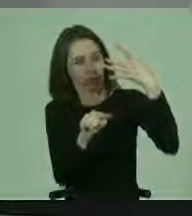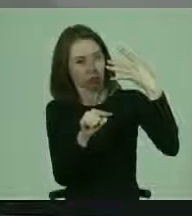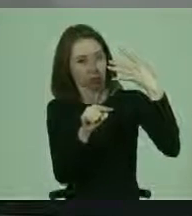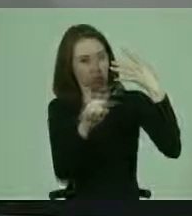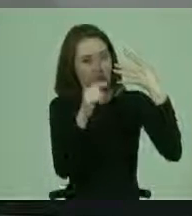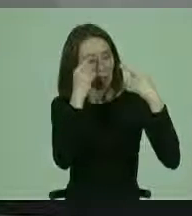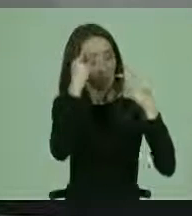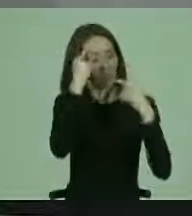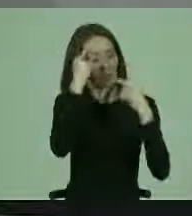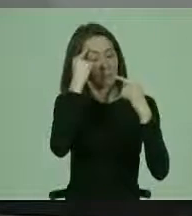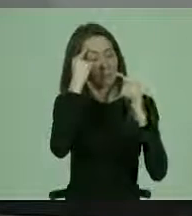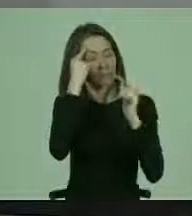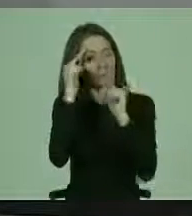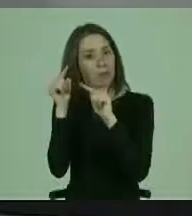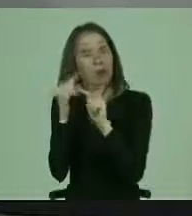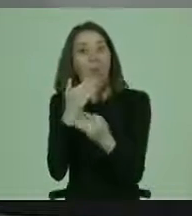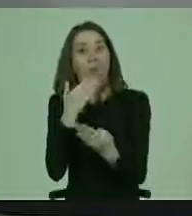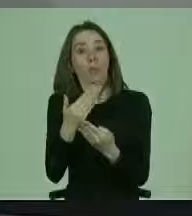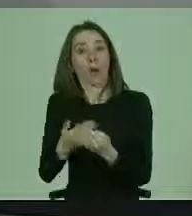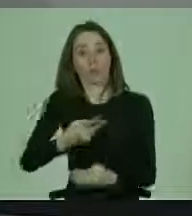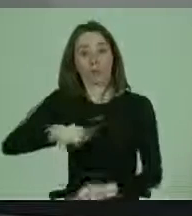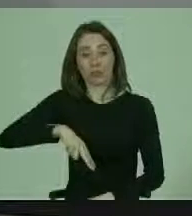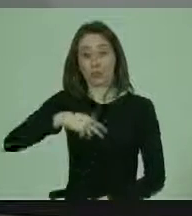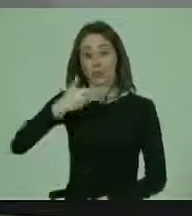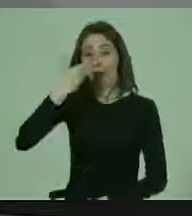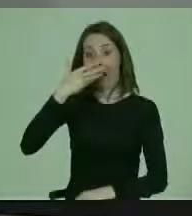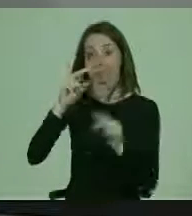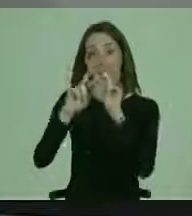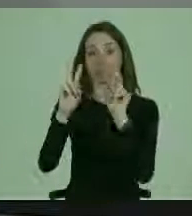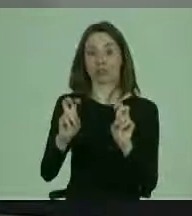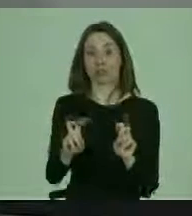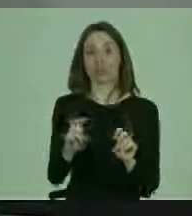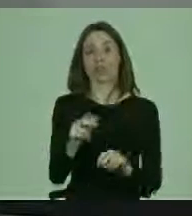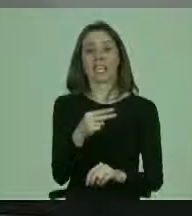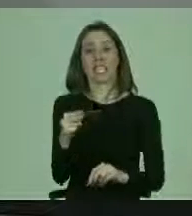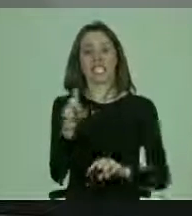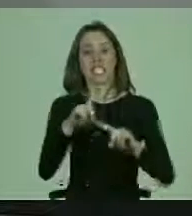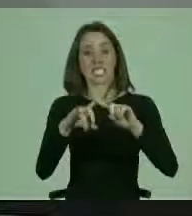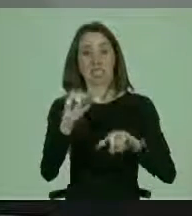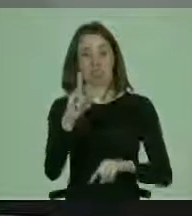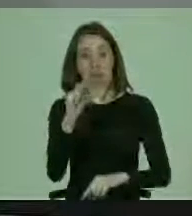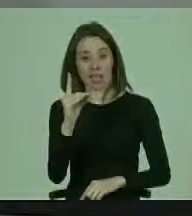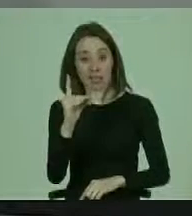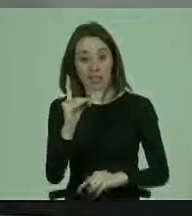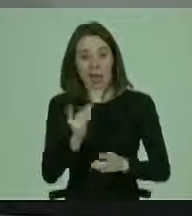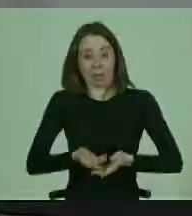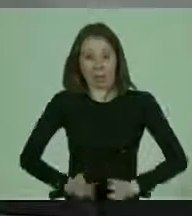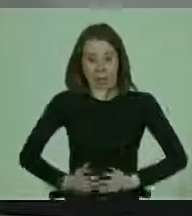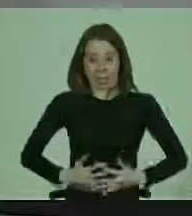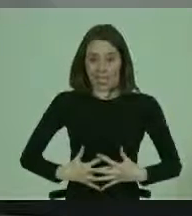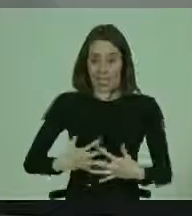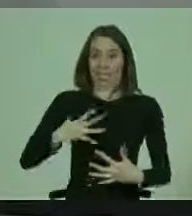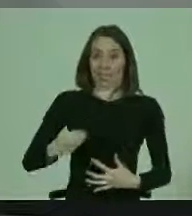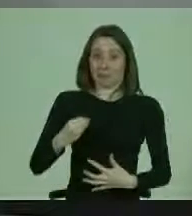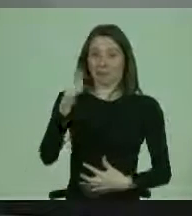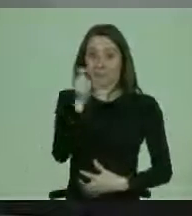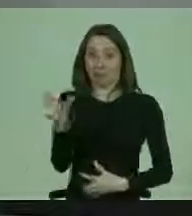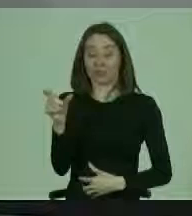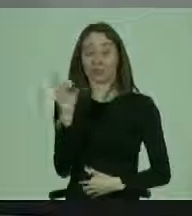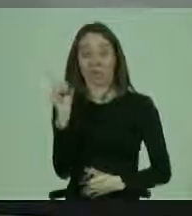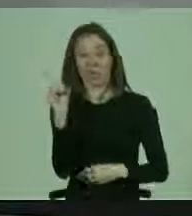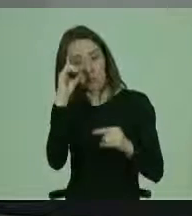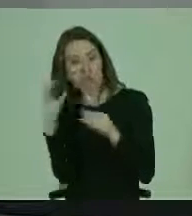también a que cuando hablamos de sexualidad y reproducción de personas con discapacidad lo debemos